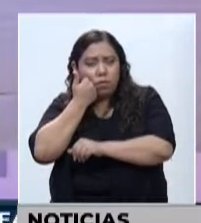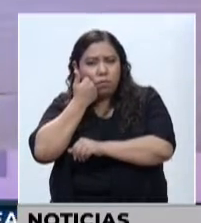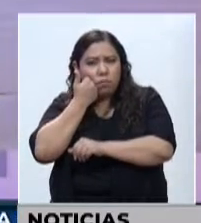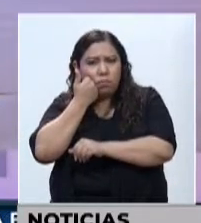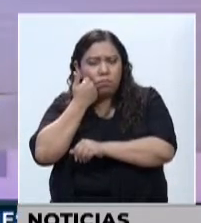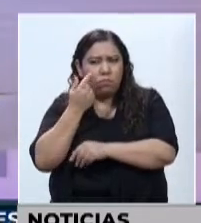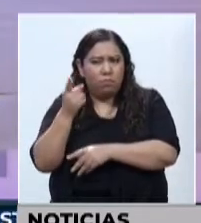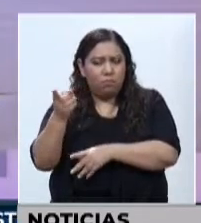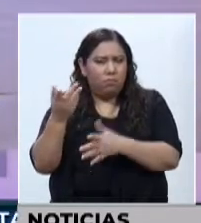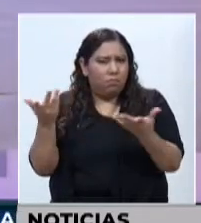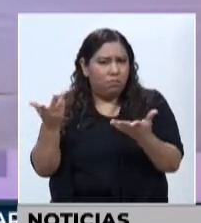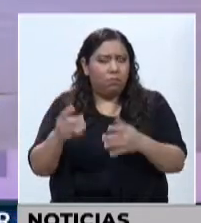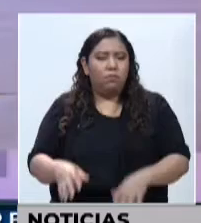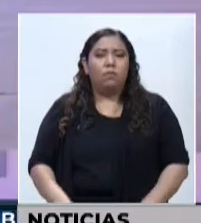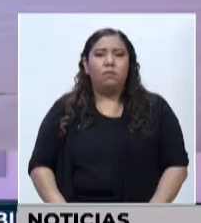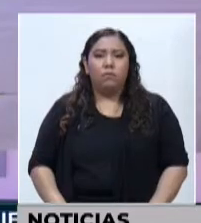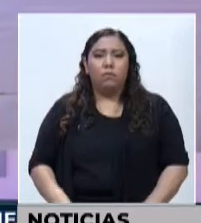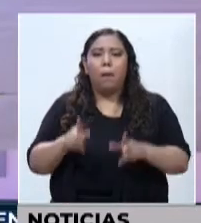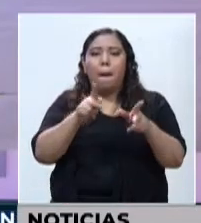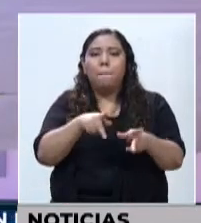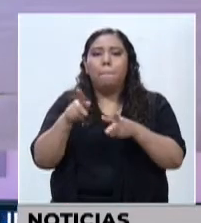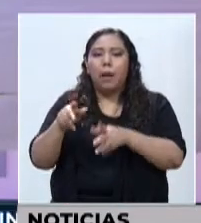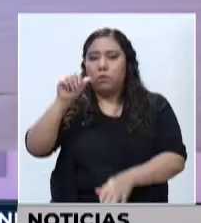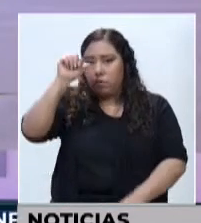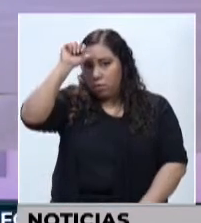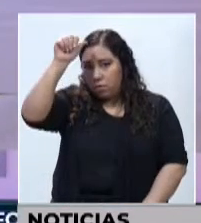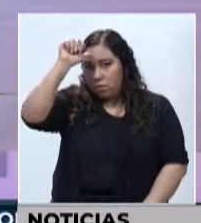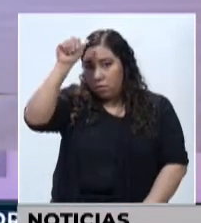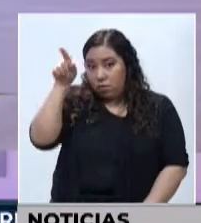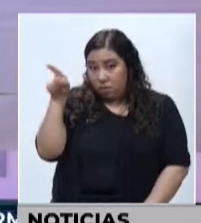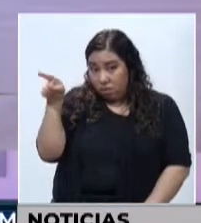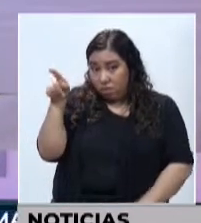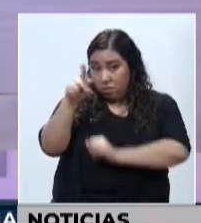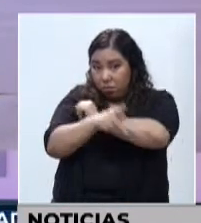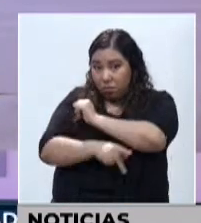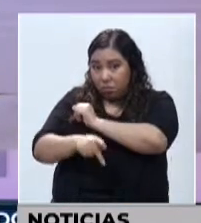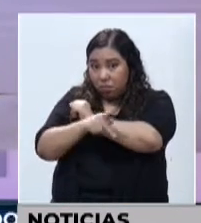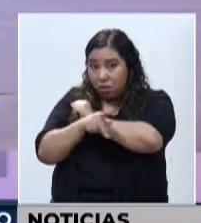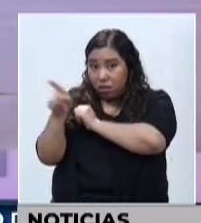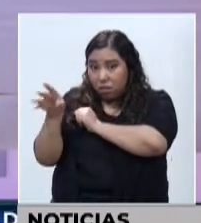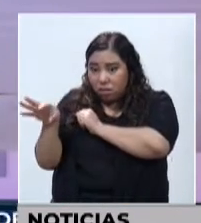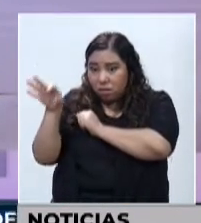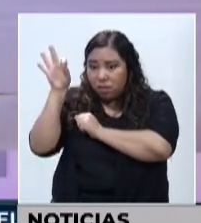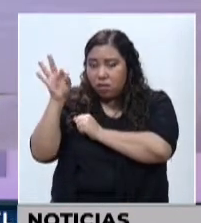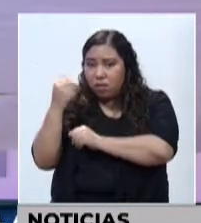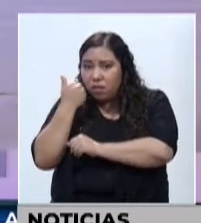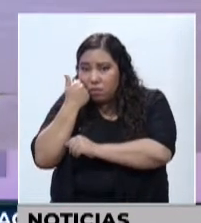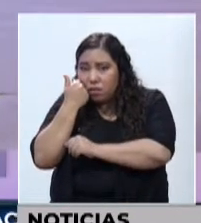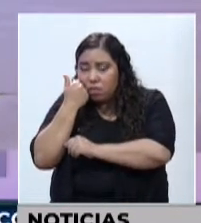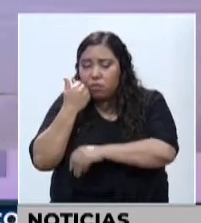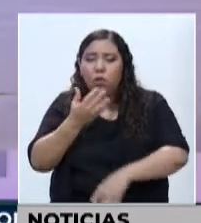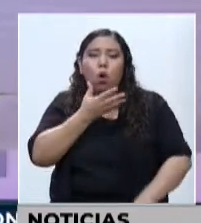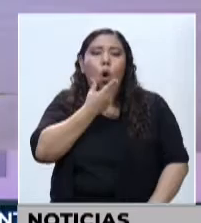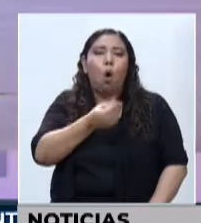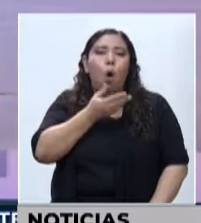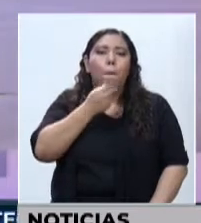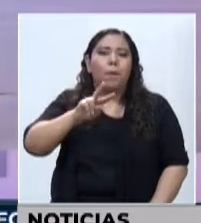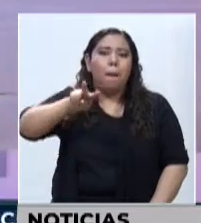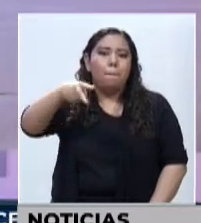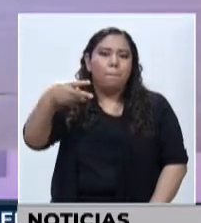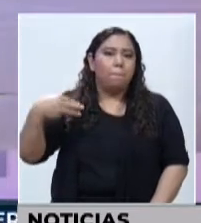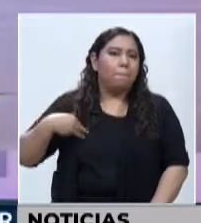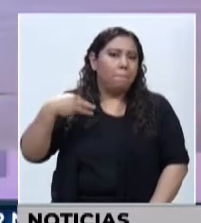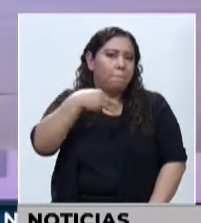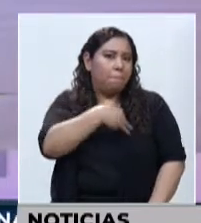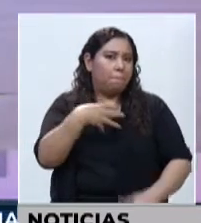Esta nueva enfermedad ha sido descubierta por autoridades de la India. A criterio del viceministro de la Secretaría de